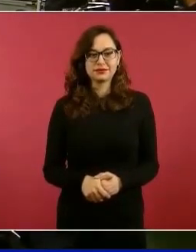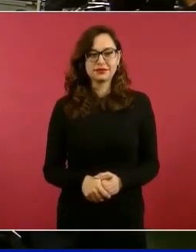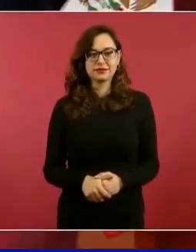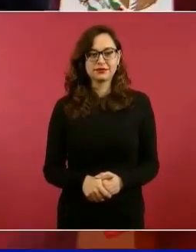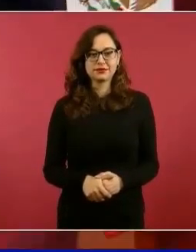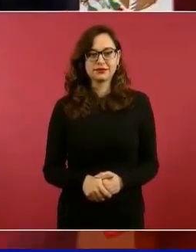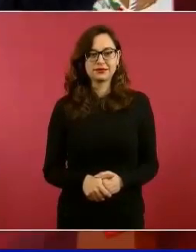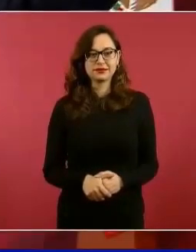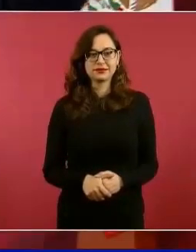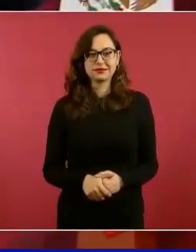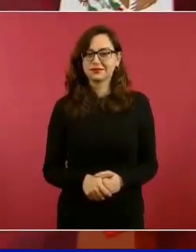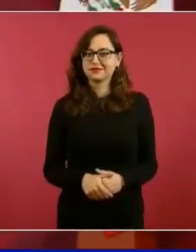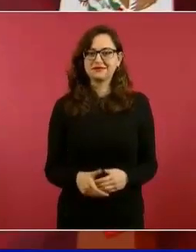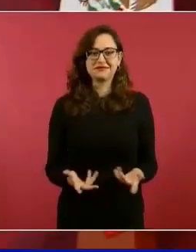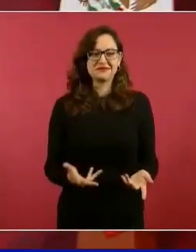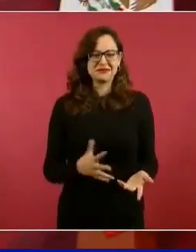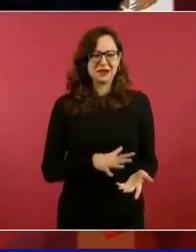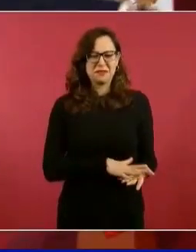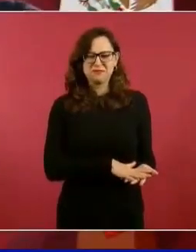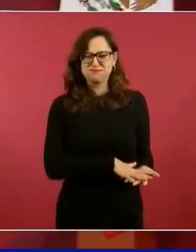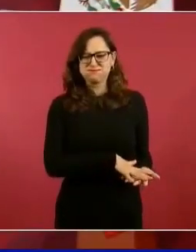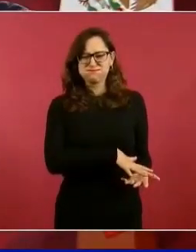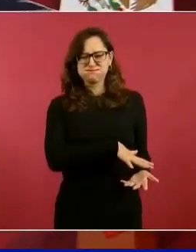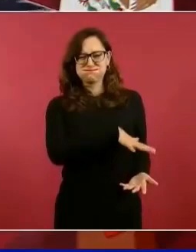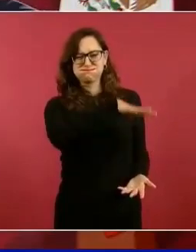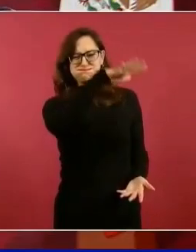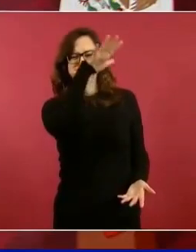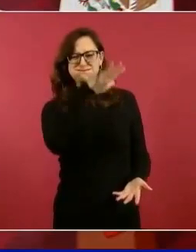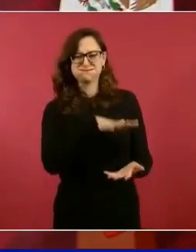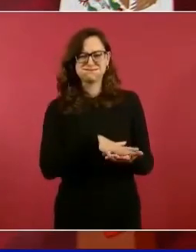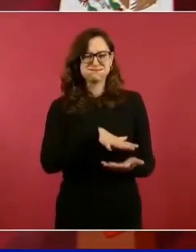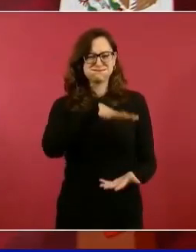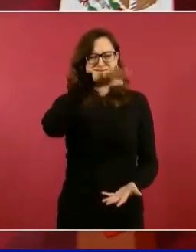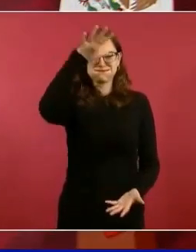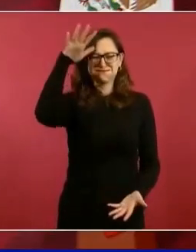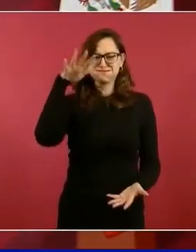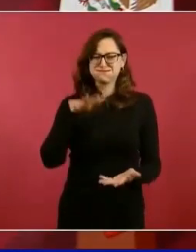No se veía los papeles.